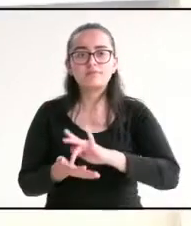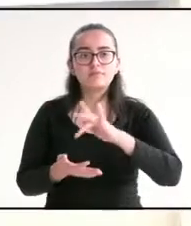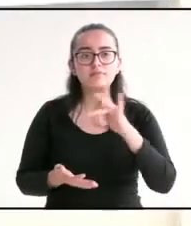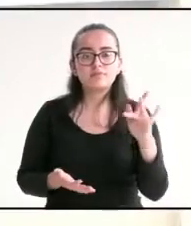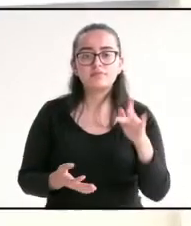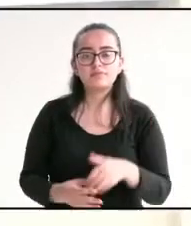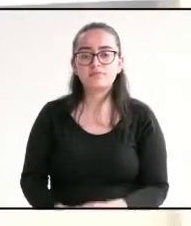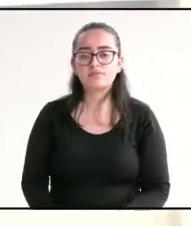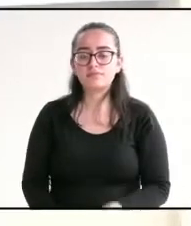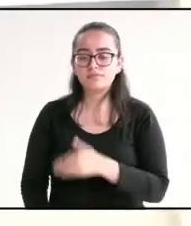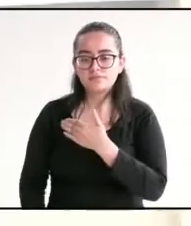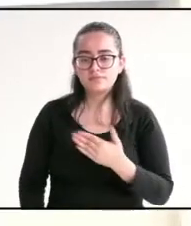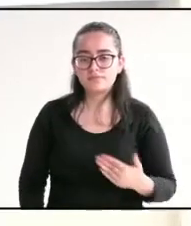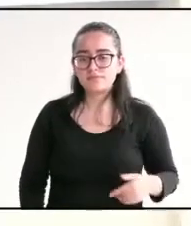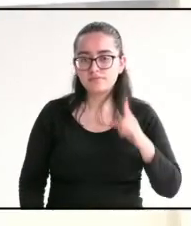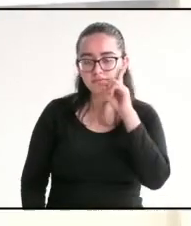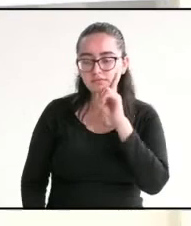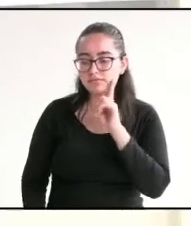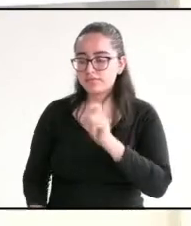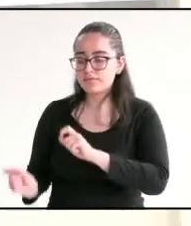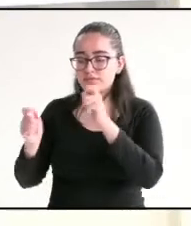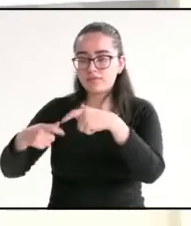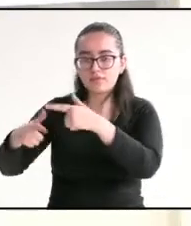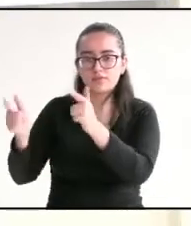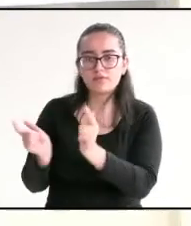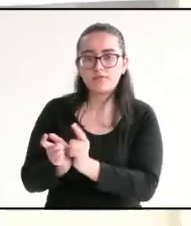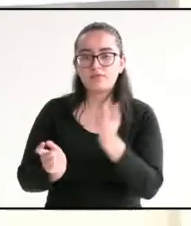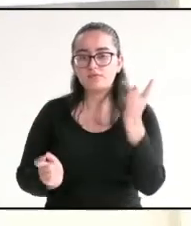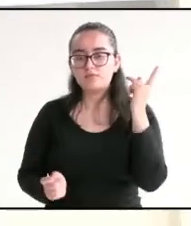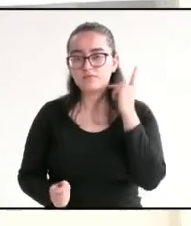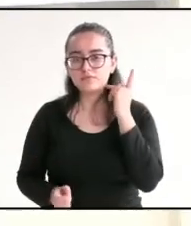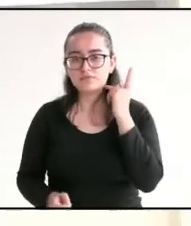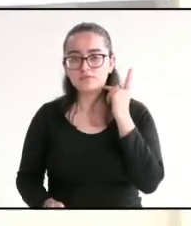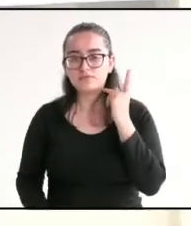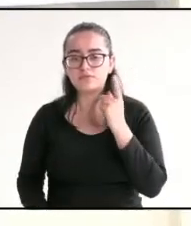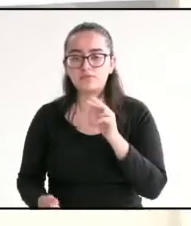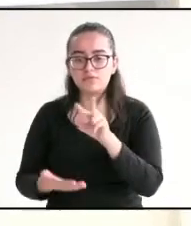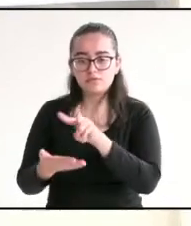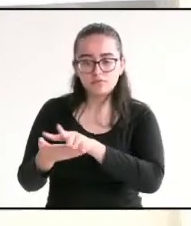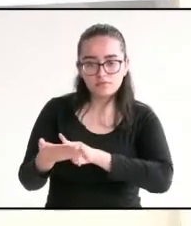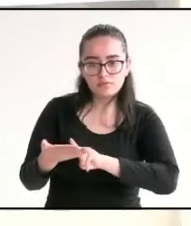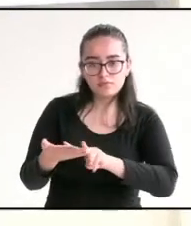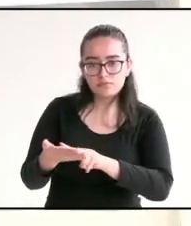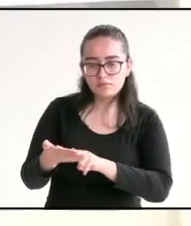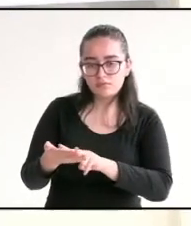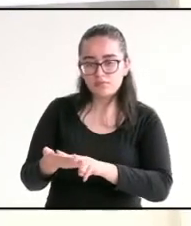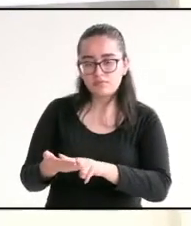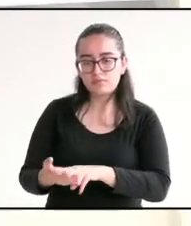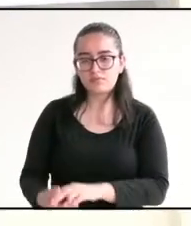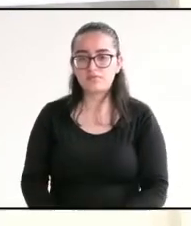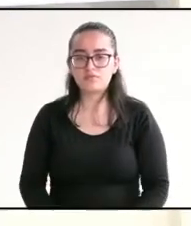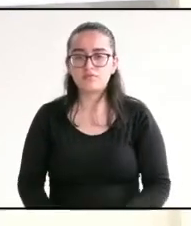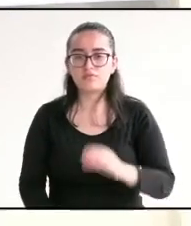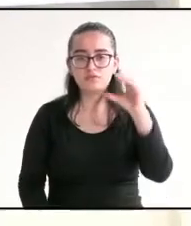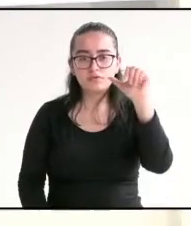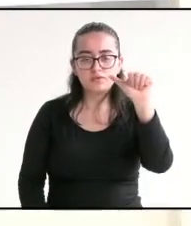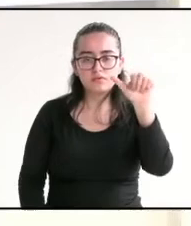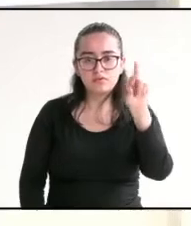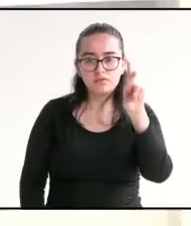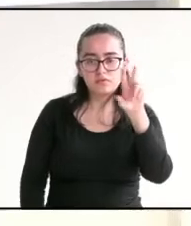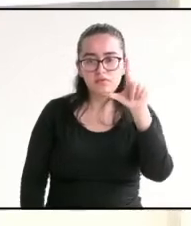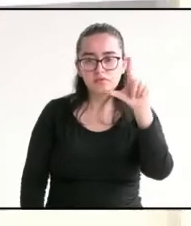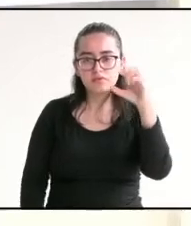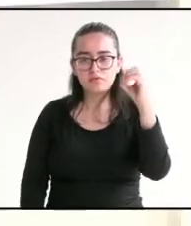Gracias, candidata. Continuamos con el candidato del Partido Verde Ecologista de México, Carlos Retureta